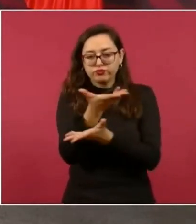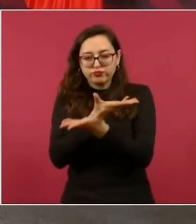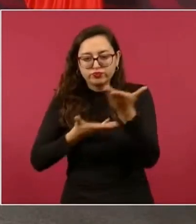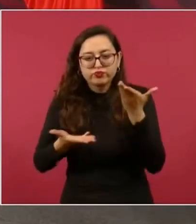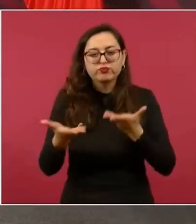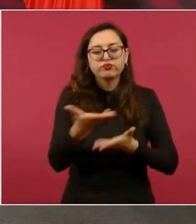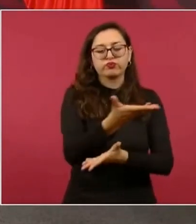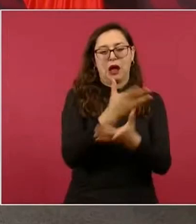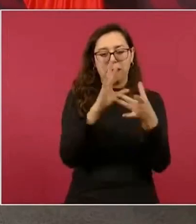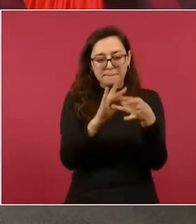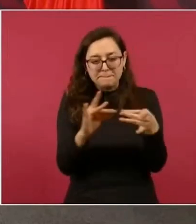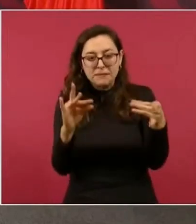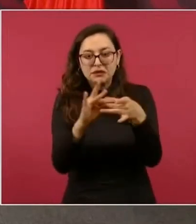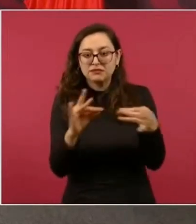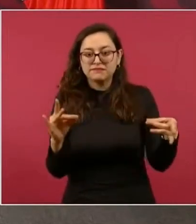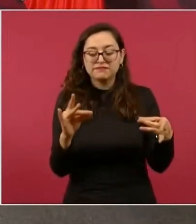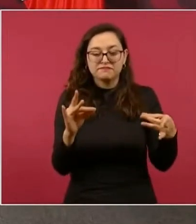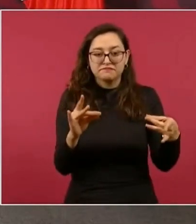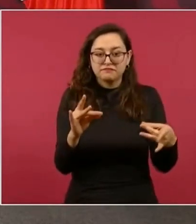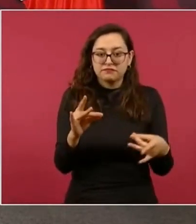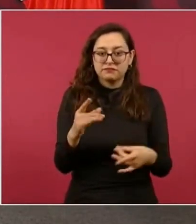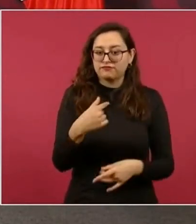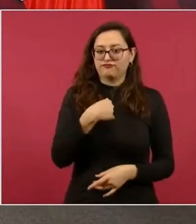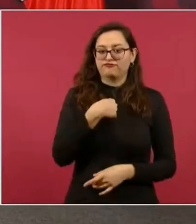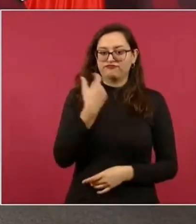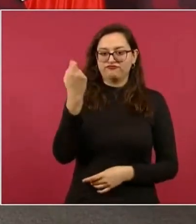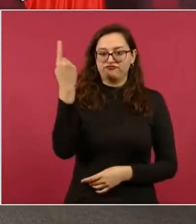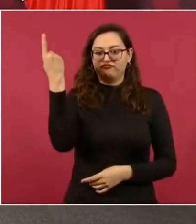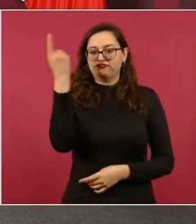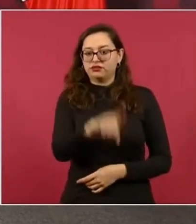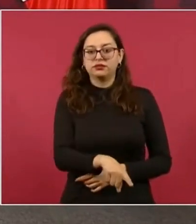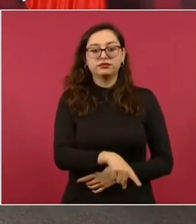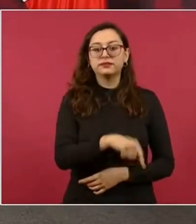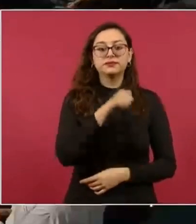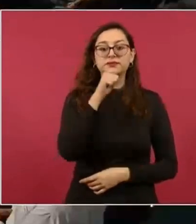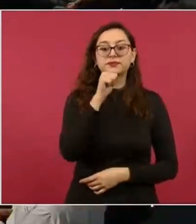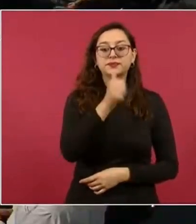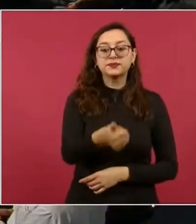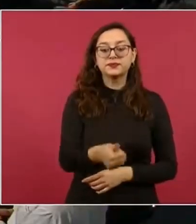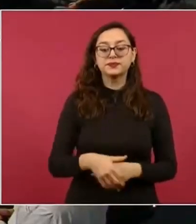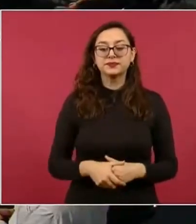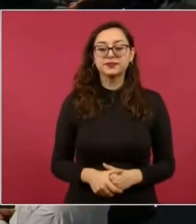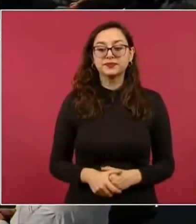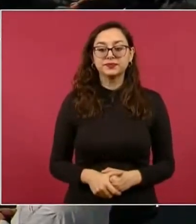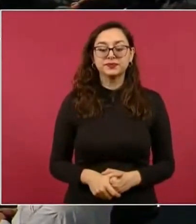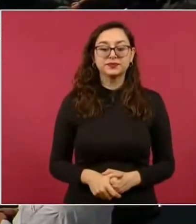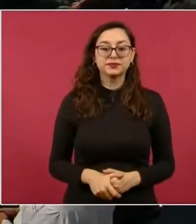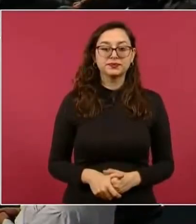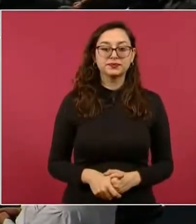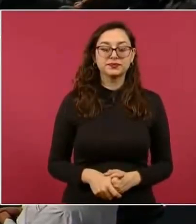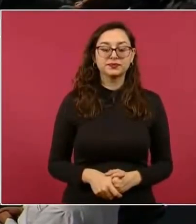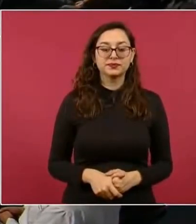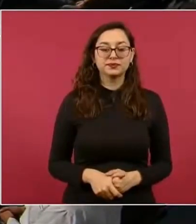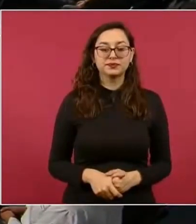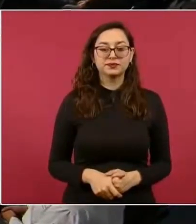persuadir, no de imponer absolutamente nada. ¿A ver? Sí, claro.